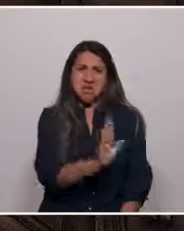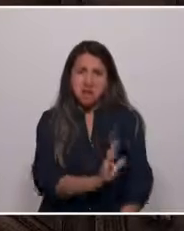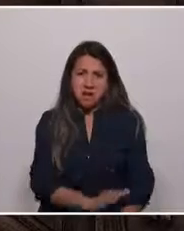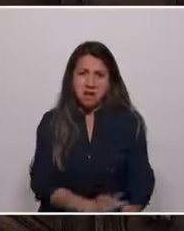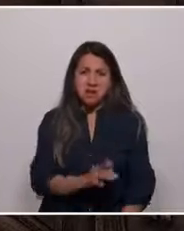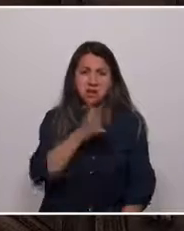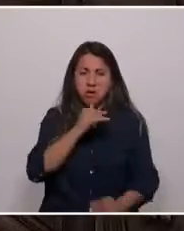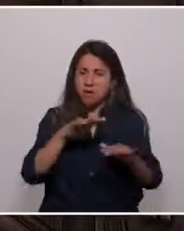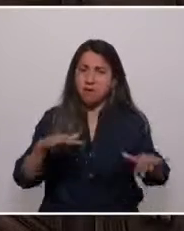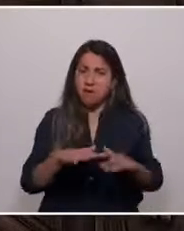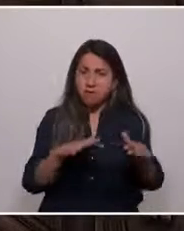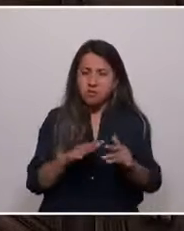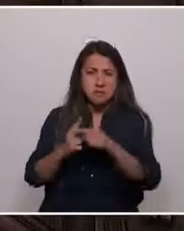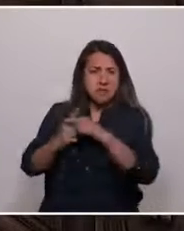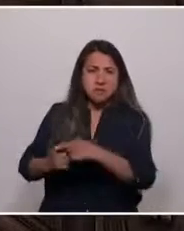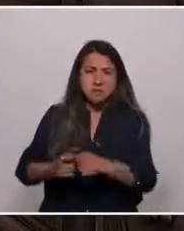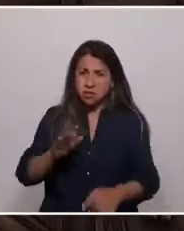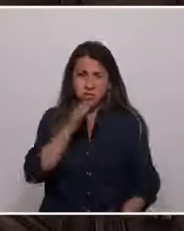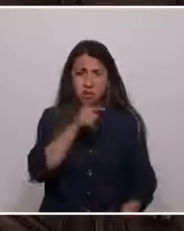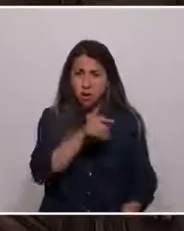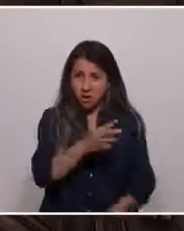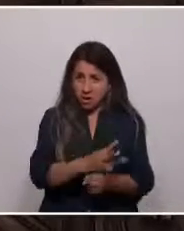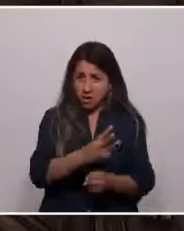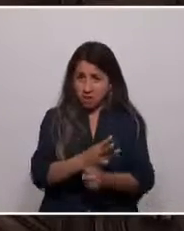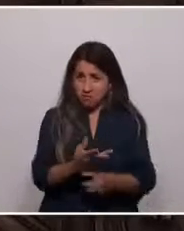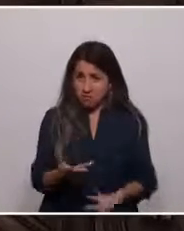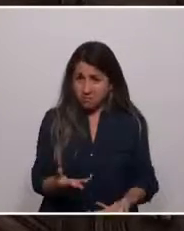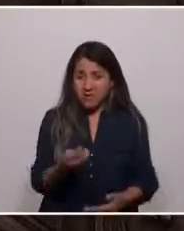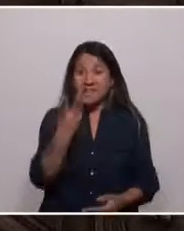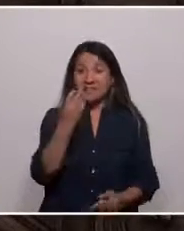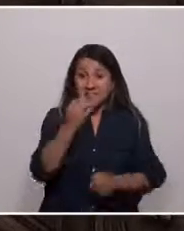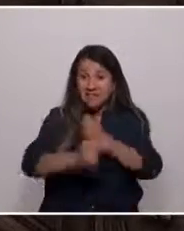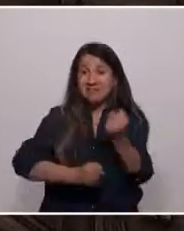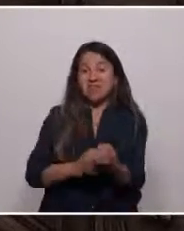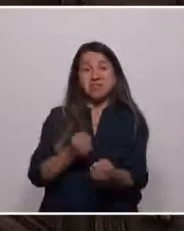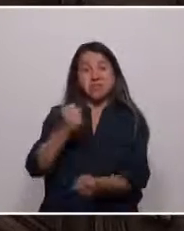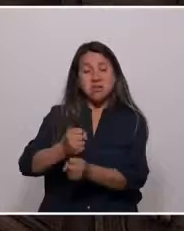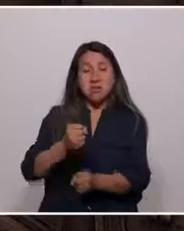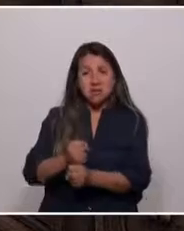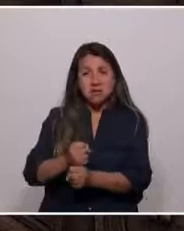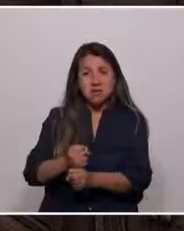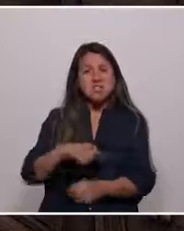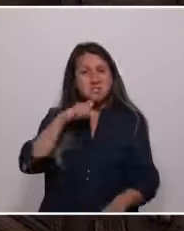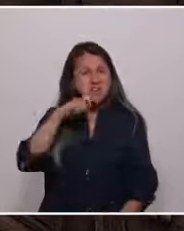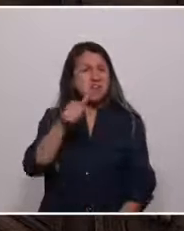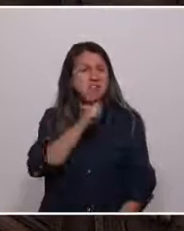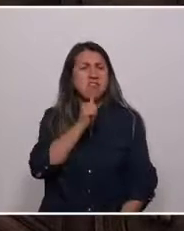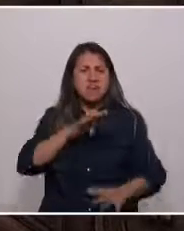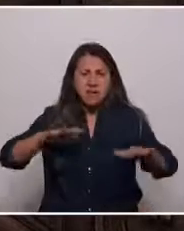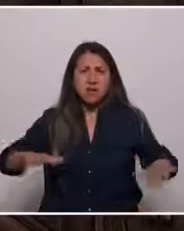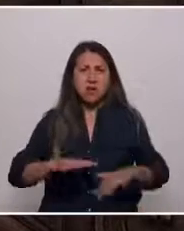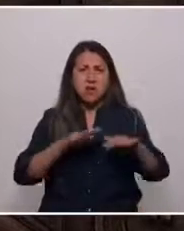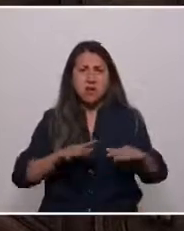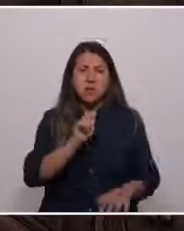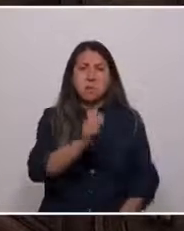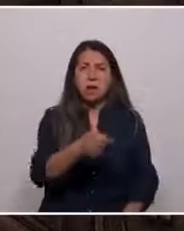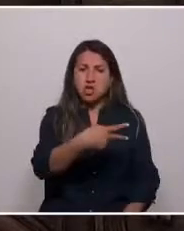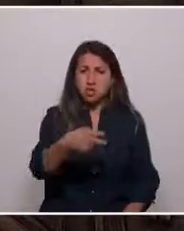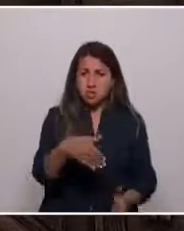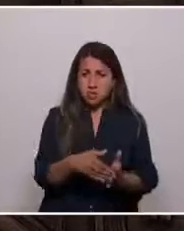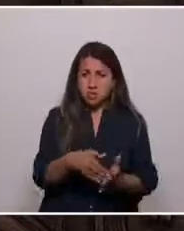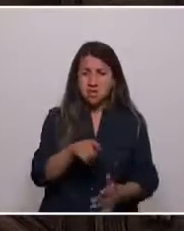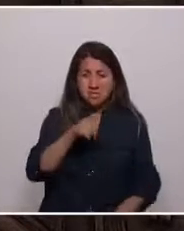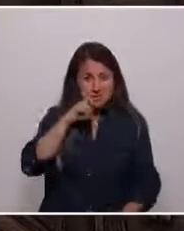esforzaron? ¿Después de más de 30 años de trabajo, quieren decir que les faltó esfuerzo? ¿Eso nos quieren decir?